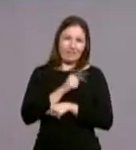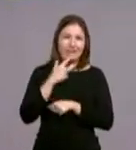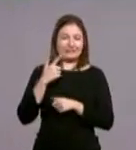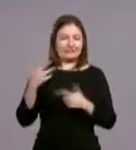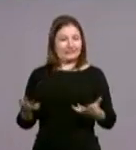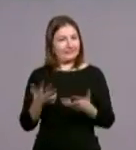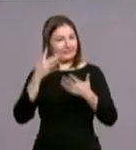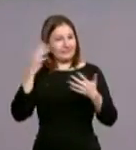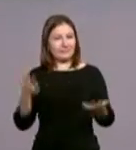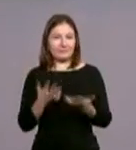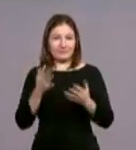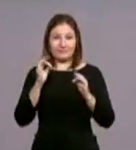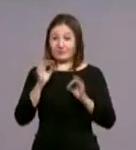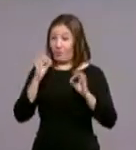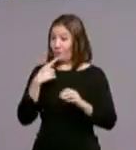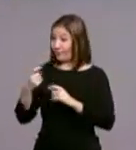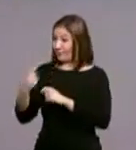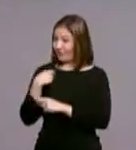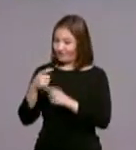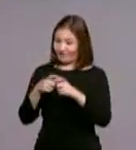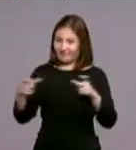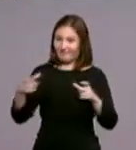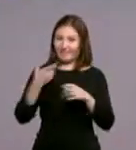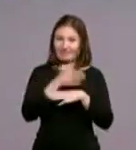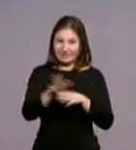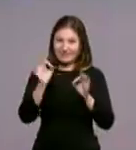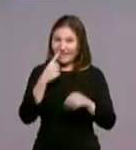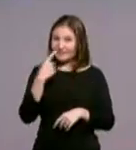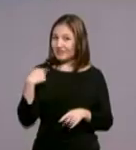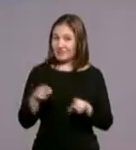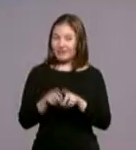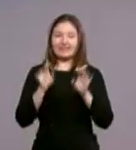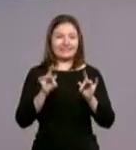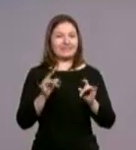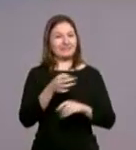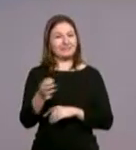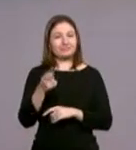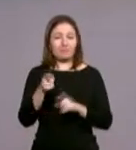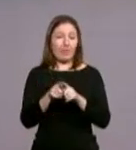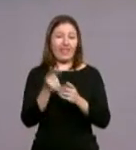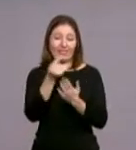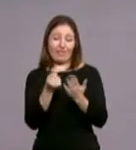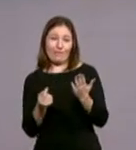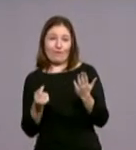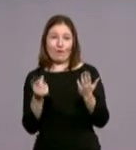muy agradable. Sí, de hecho tenemos aquí, se van a repartir, ¿no?, como el año pasado, unas pinturas a los niños y estas cositas para que las